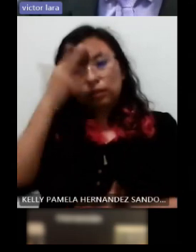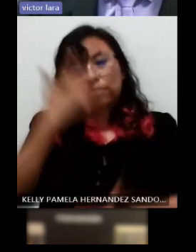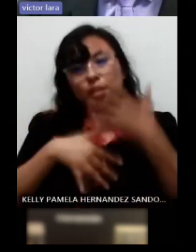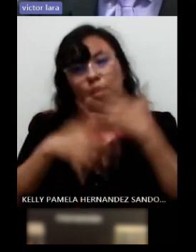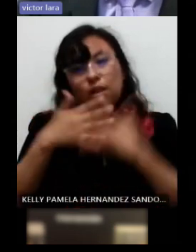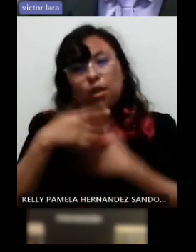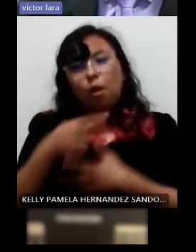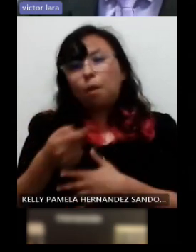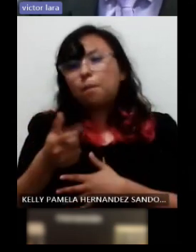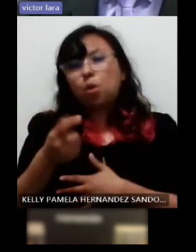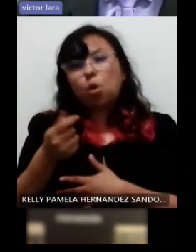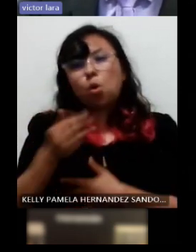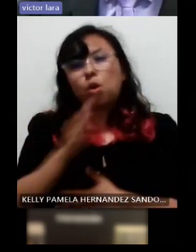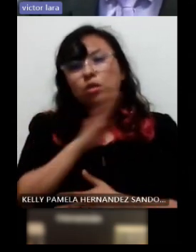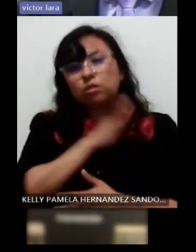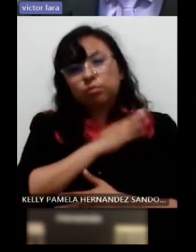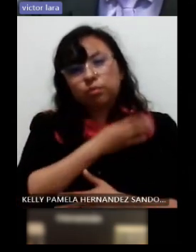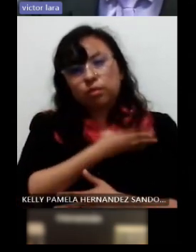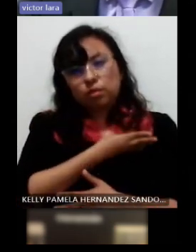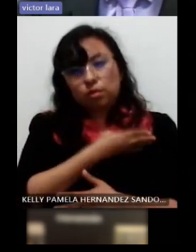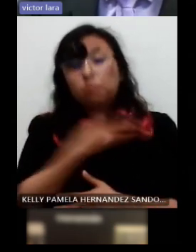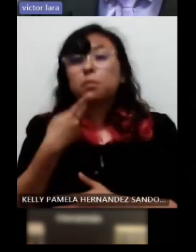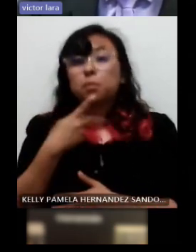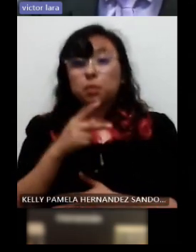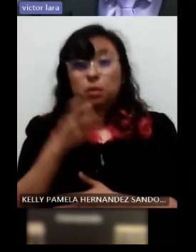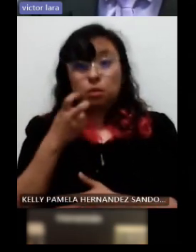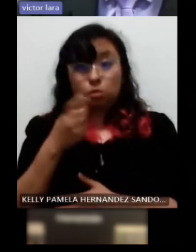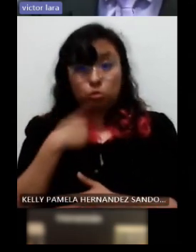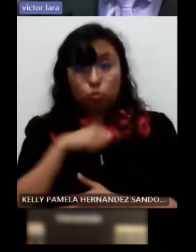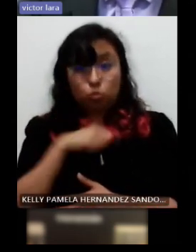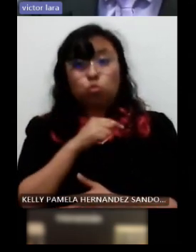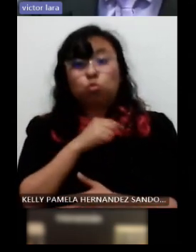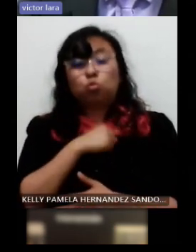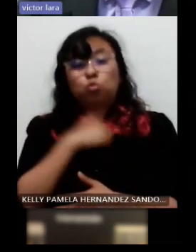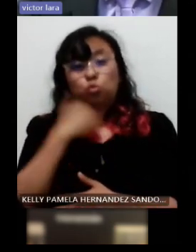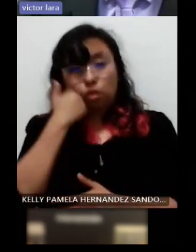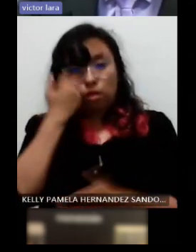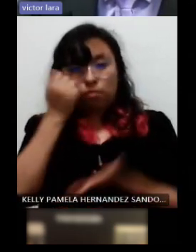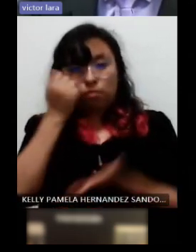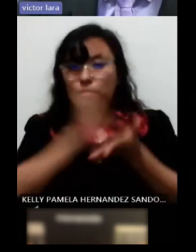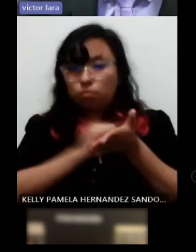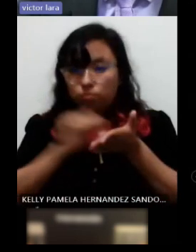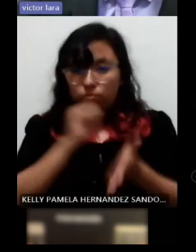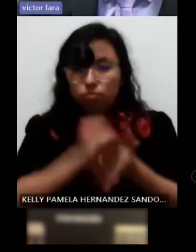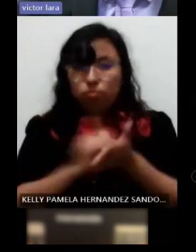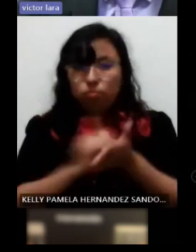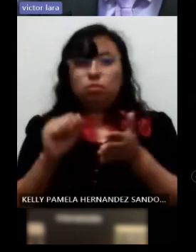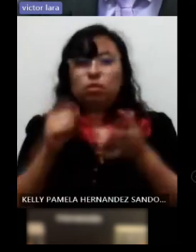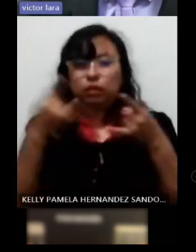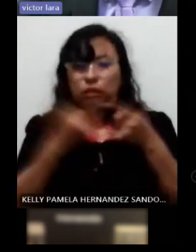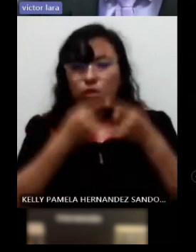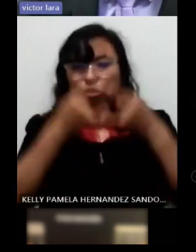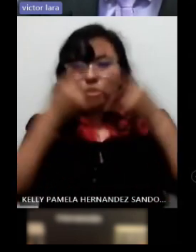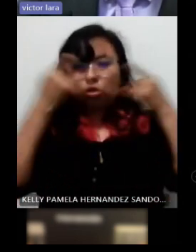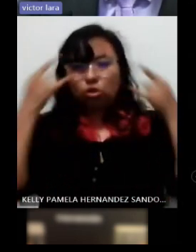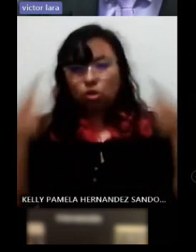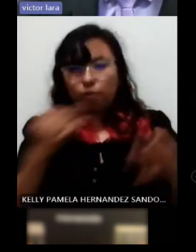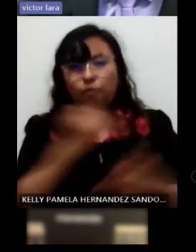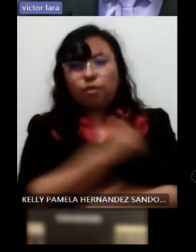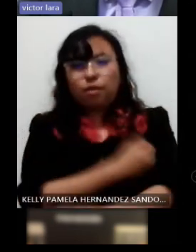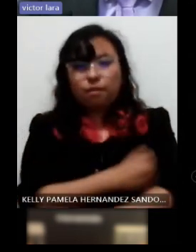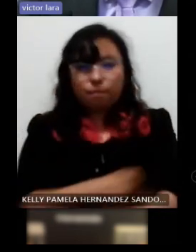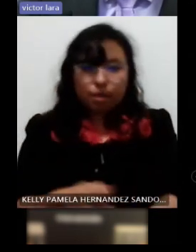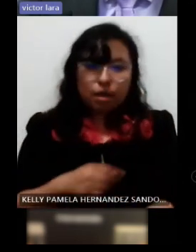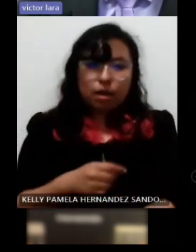español entonces cuando nosotros intentamos hacer este ejercicio de que me escriba la historia de su familiar de la paciente